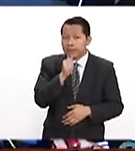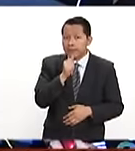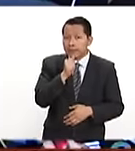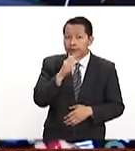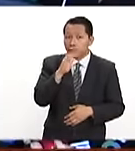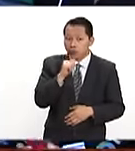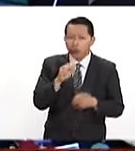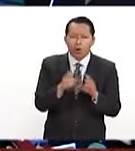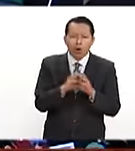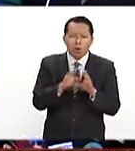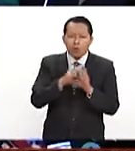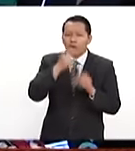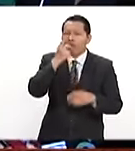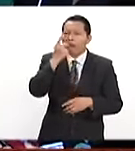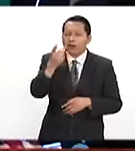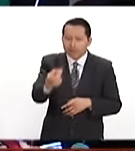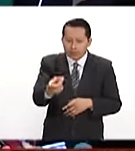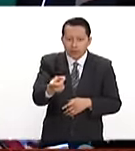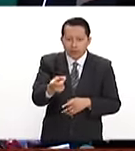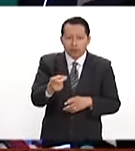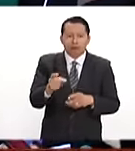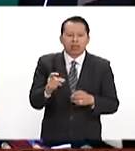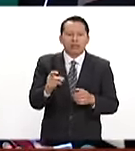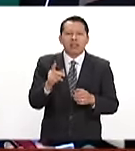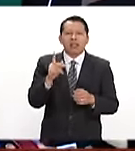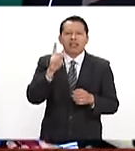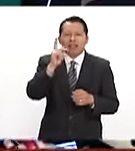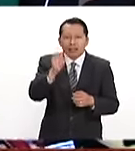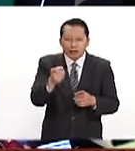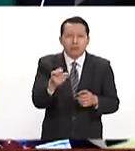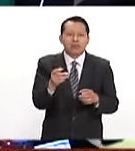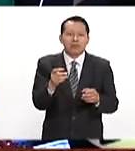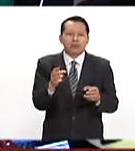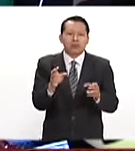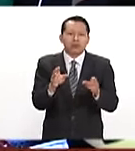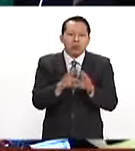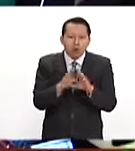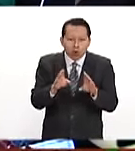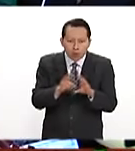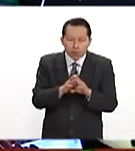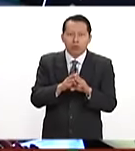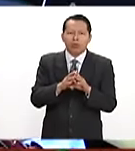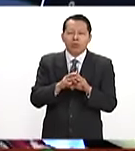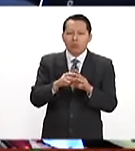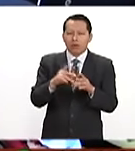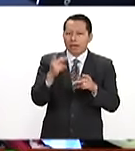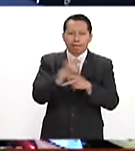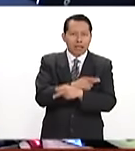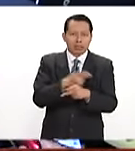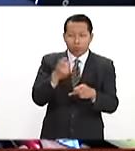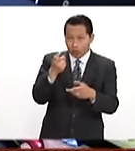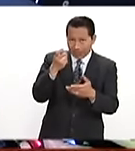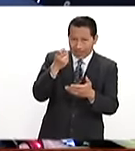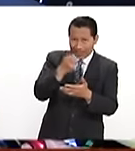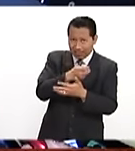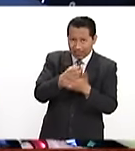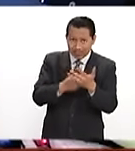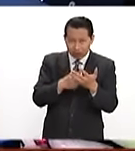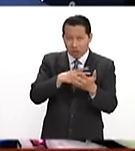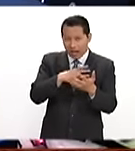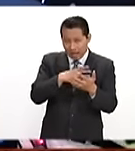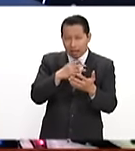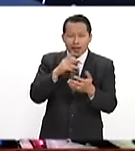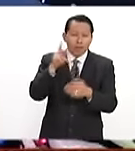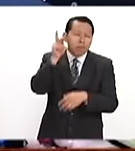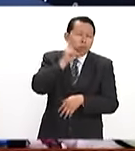puedo señalar ni el momento en el que se adquieren este tipo de